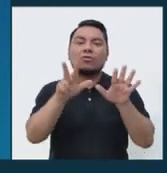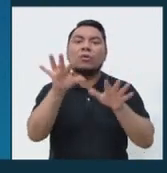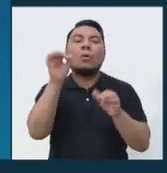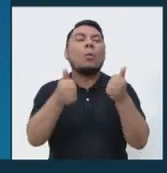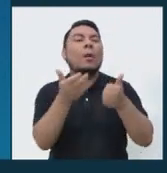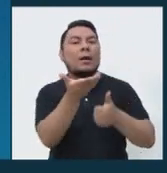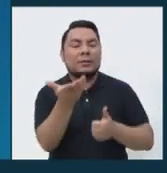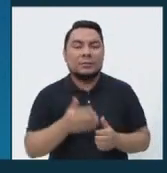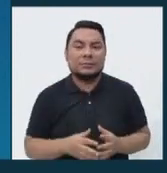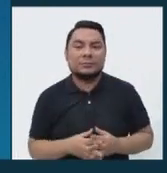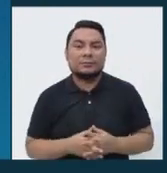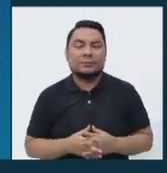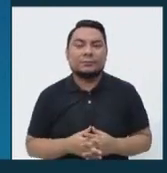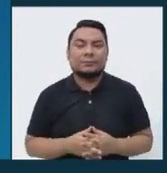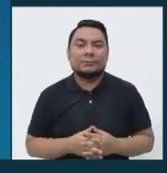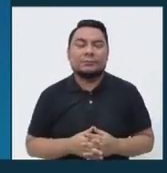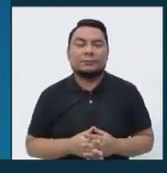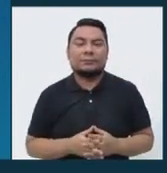escoge?